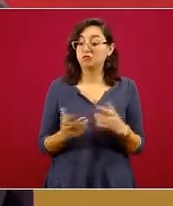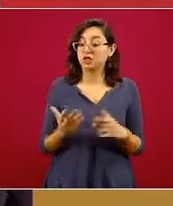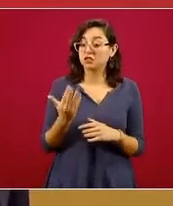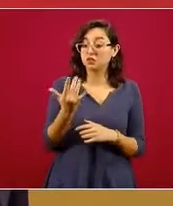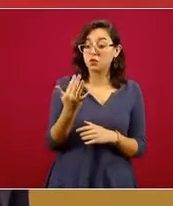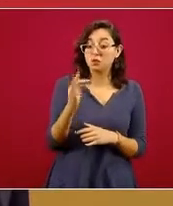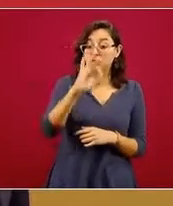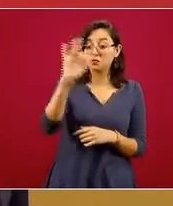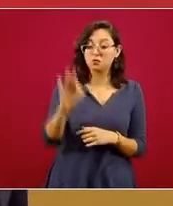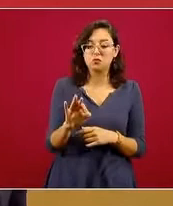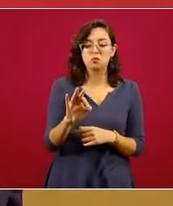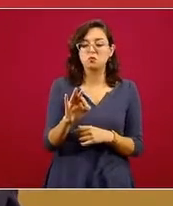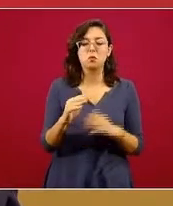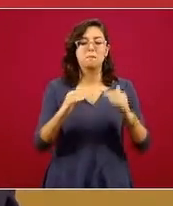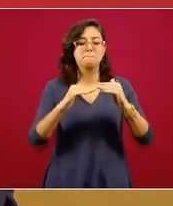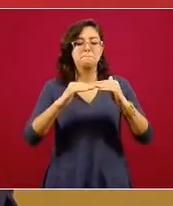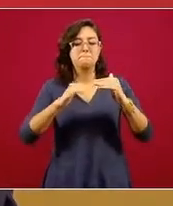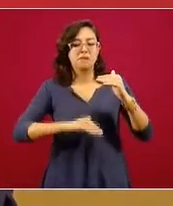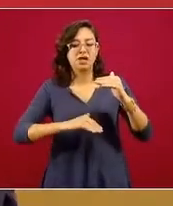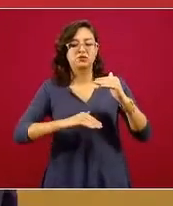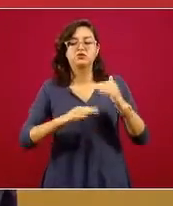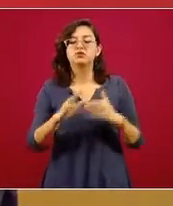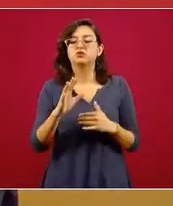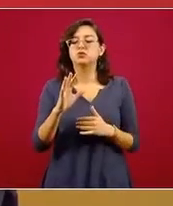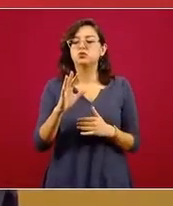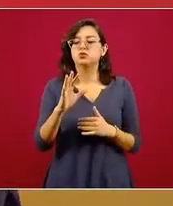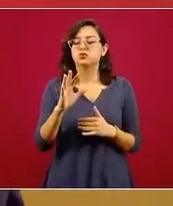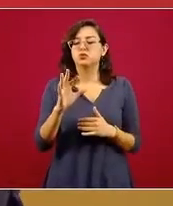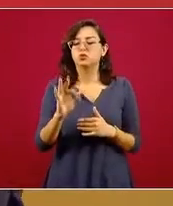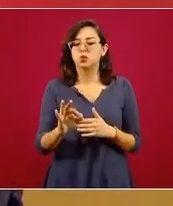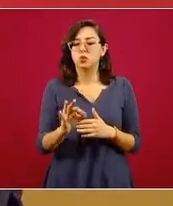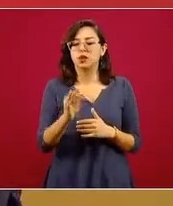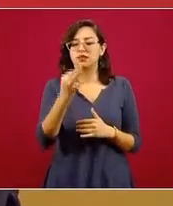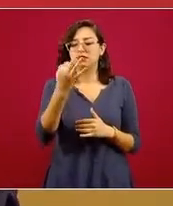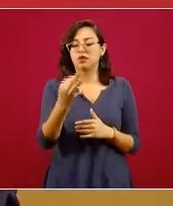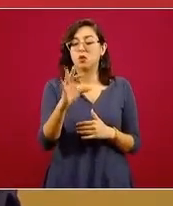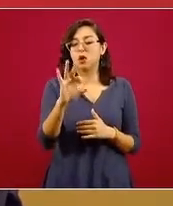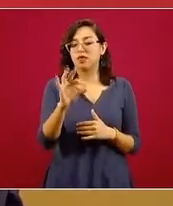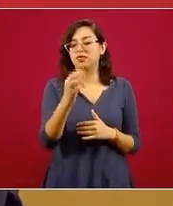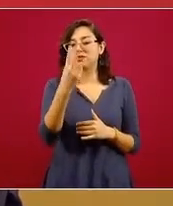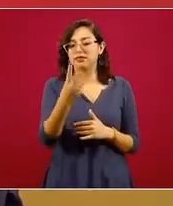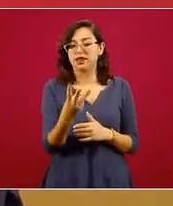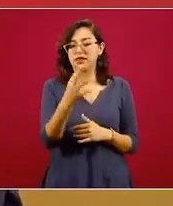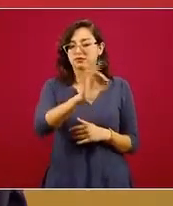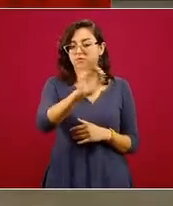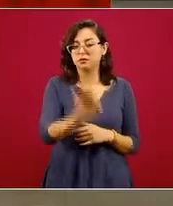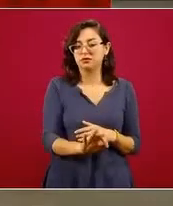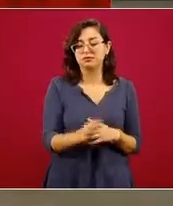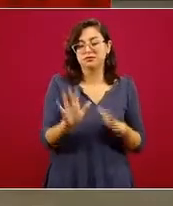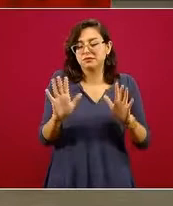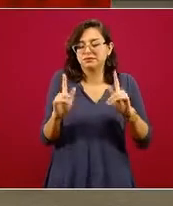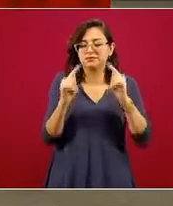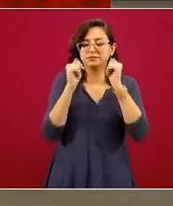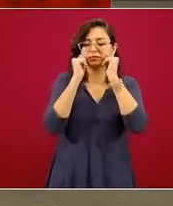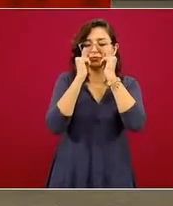50, es un poquito menos, es el que acabamos de ver, el 43 por ciento, pero en fin.